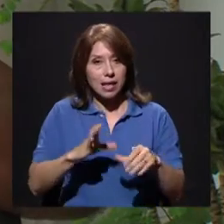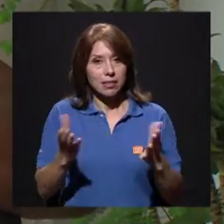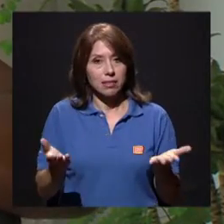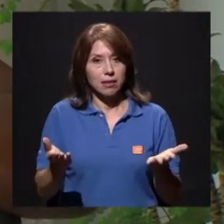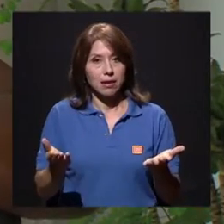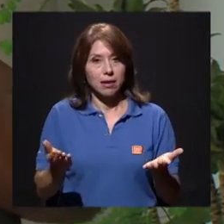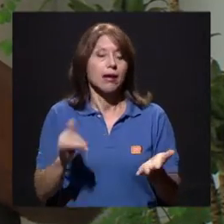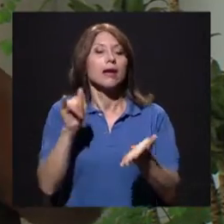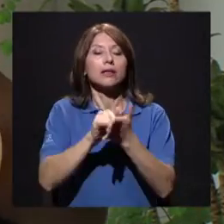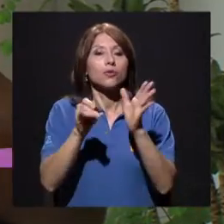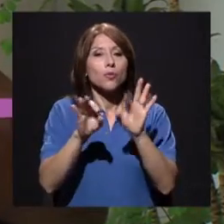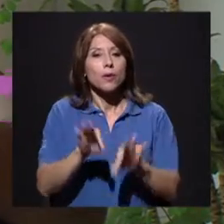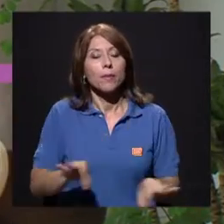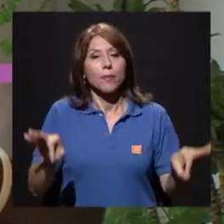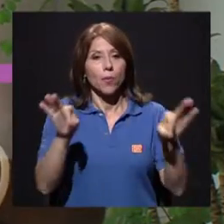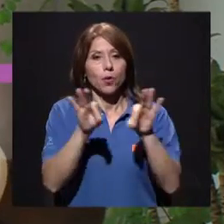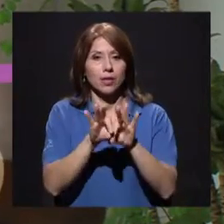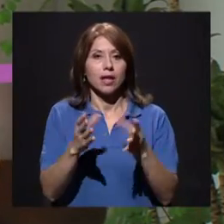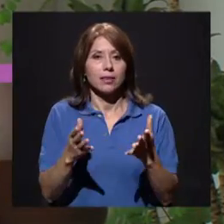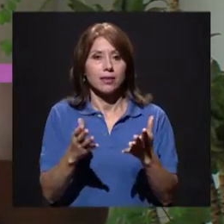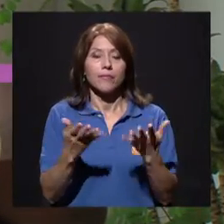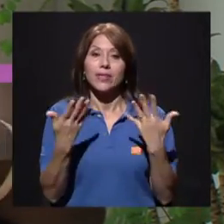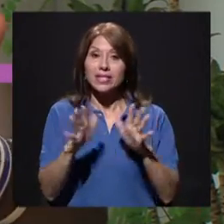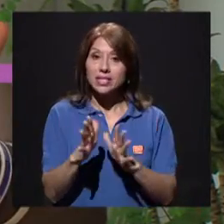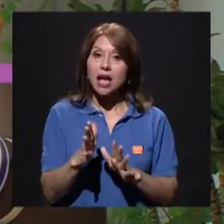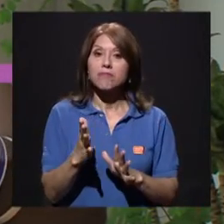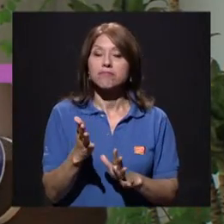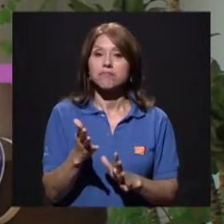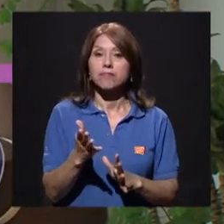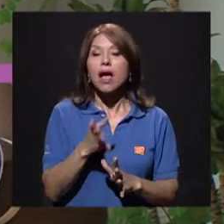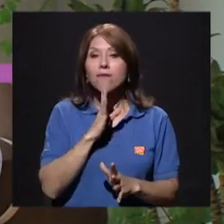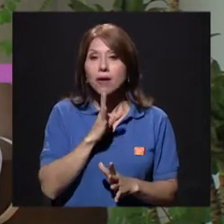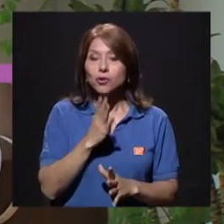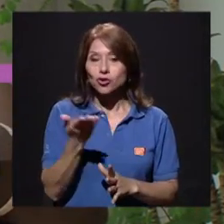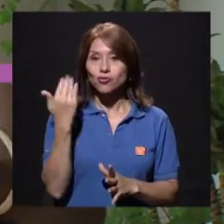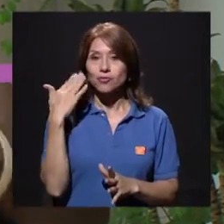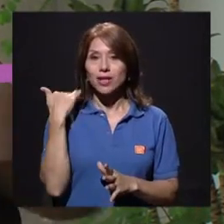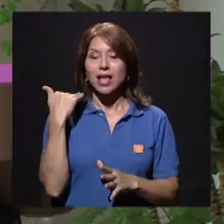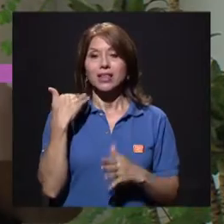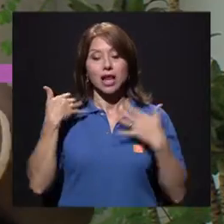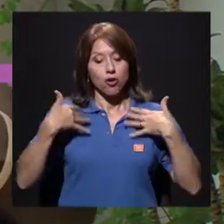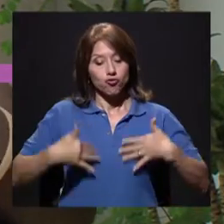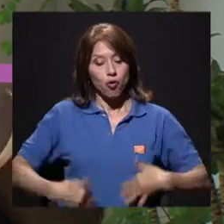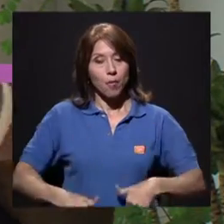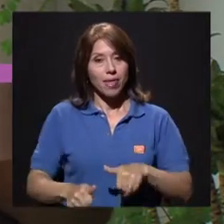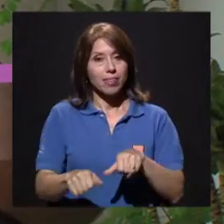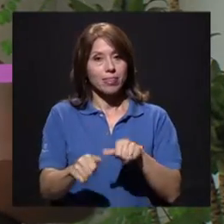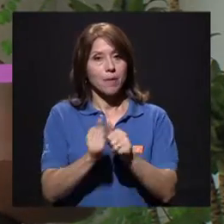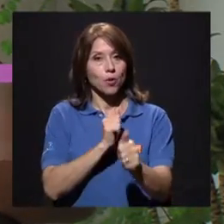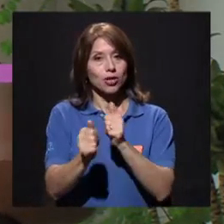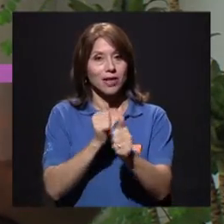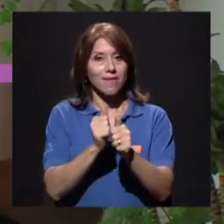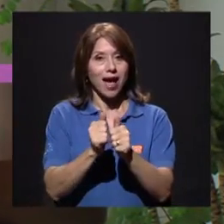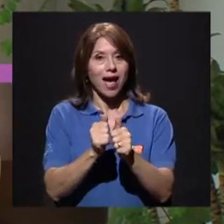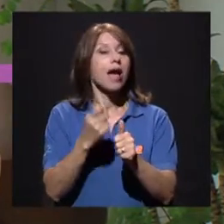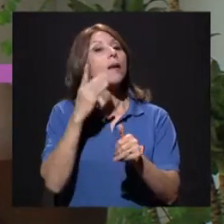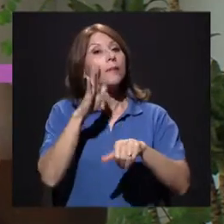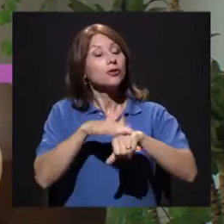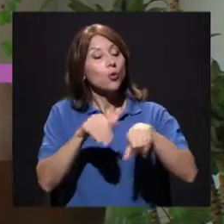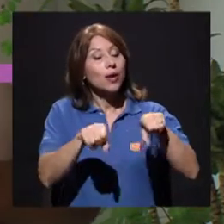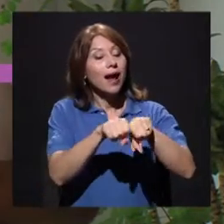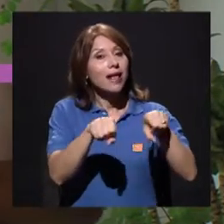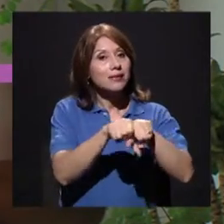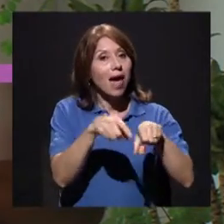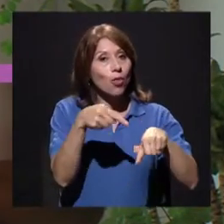importantes. Y ya hablamos anteriormente de la ropa deportiva. El calzado. No es lo mismo un calzado para correr